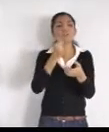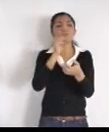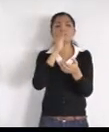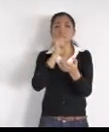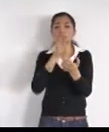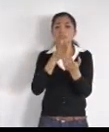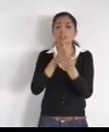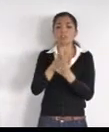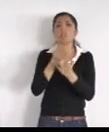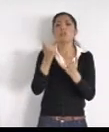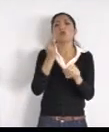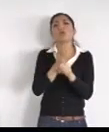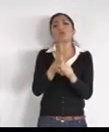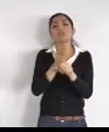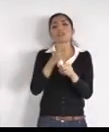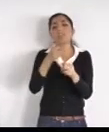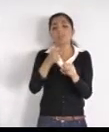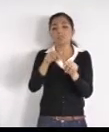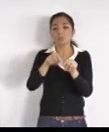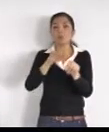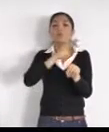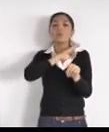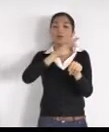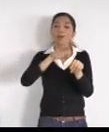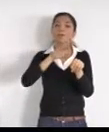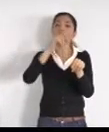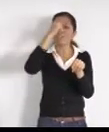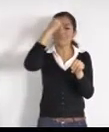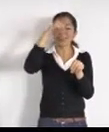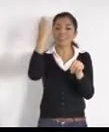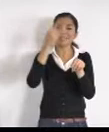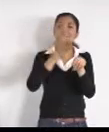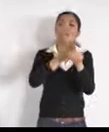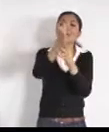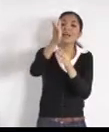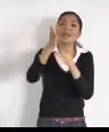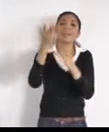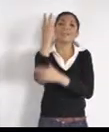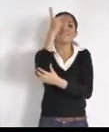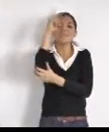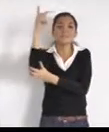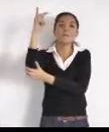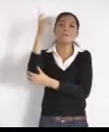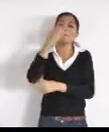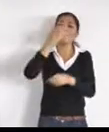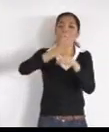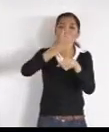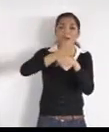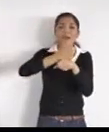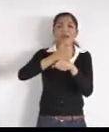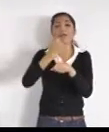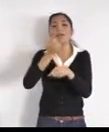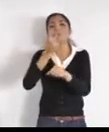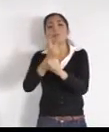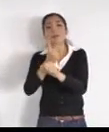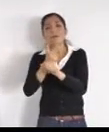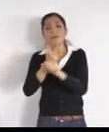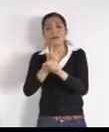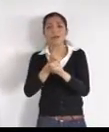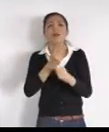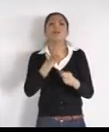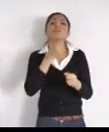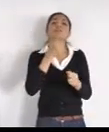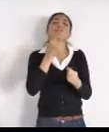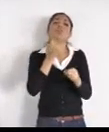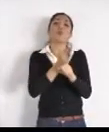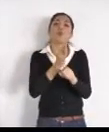primaria, la secundaria, y la prepa, y ahora tenemos que rodear mucho, podría auxiliarnos en ese sentido, y ver que se puede hacer con la constructora, si me pasas Vanessa,